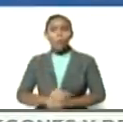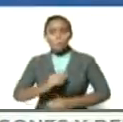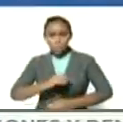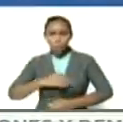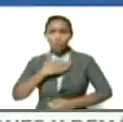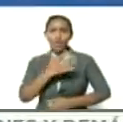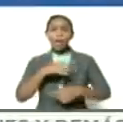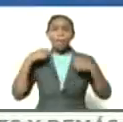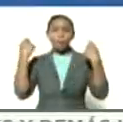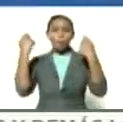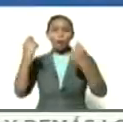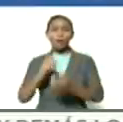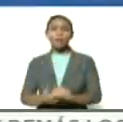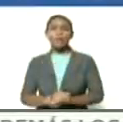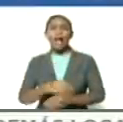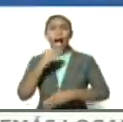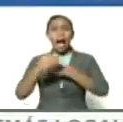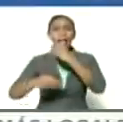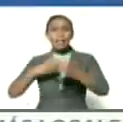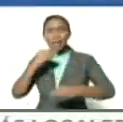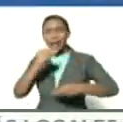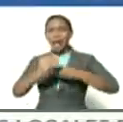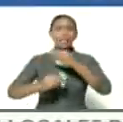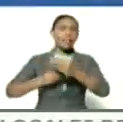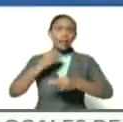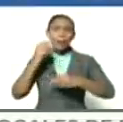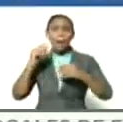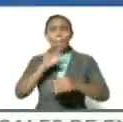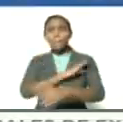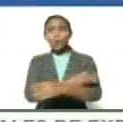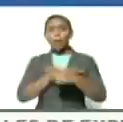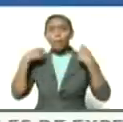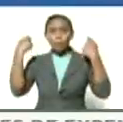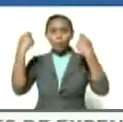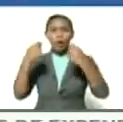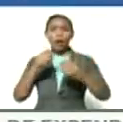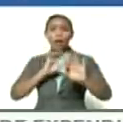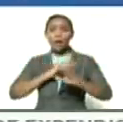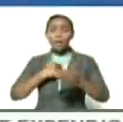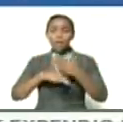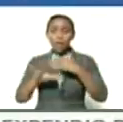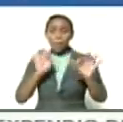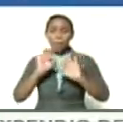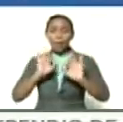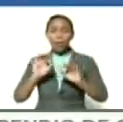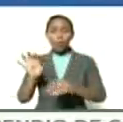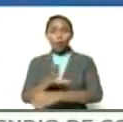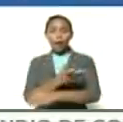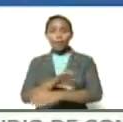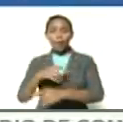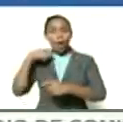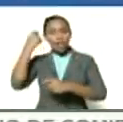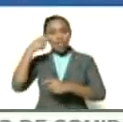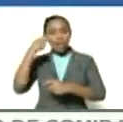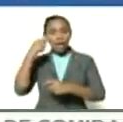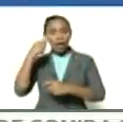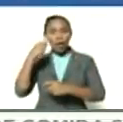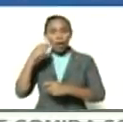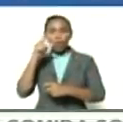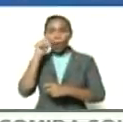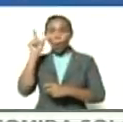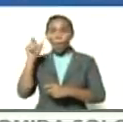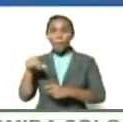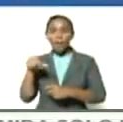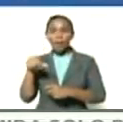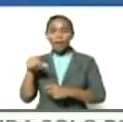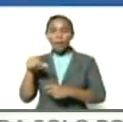popular crear crear poder popular vayan preparando la canción el video de Omar y de